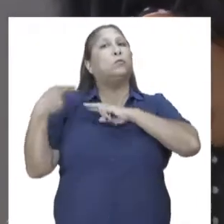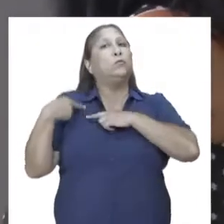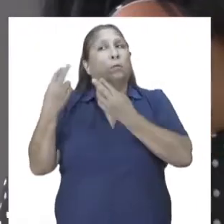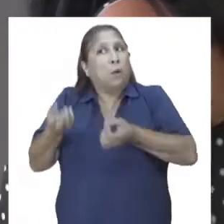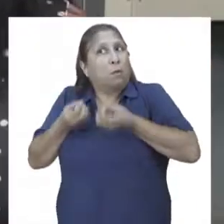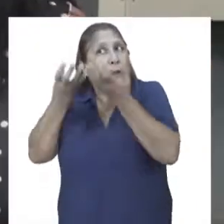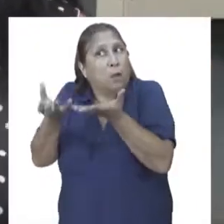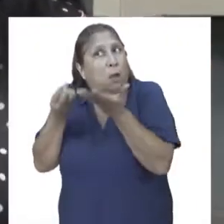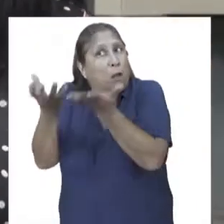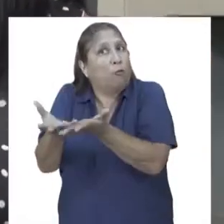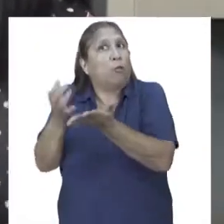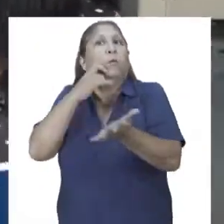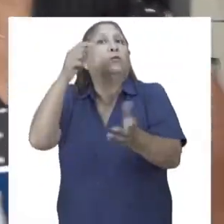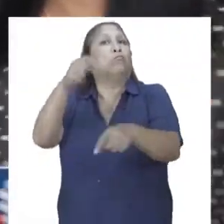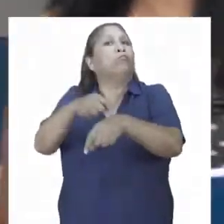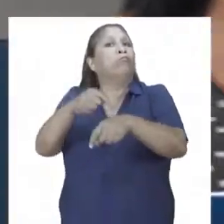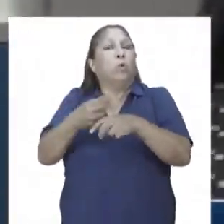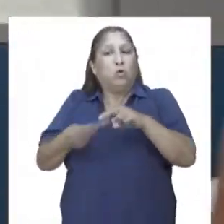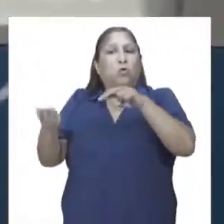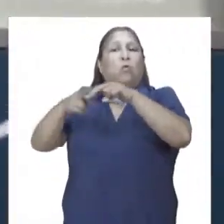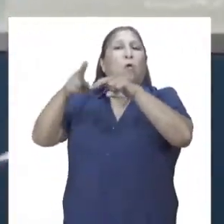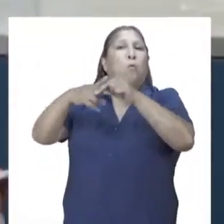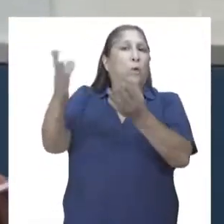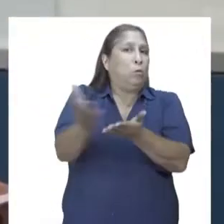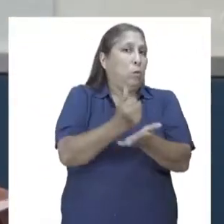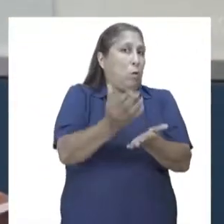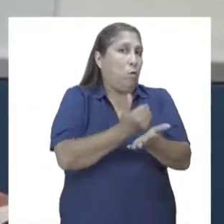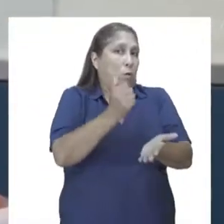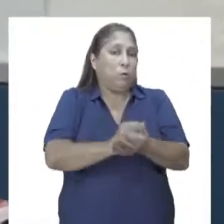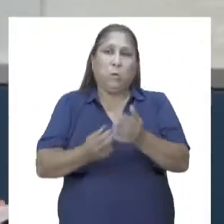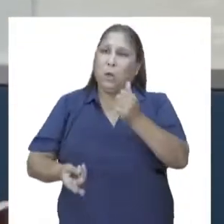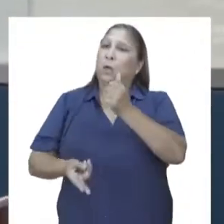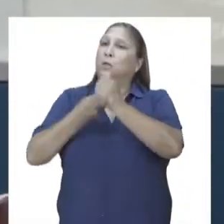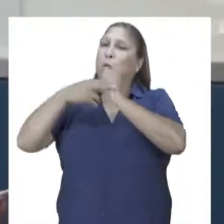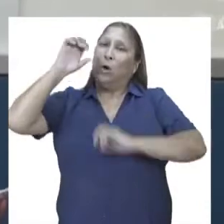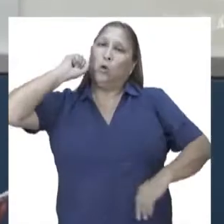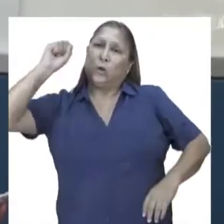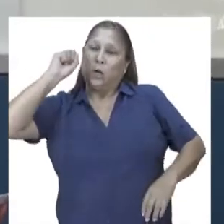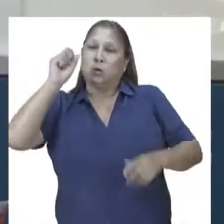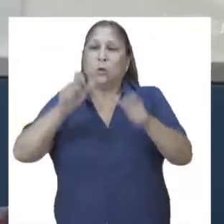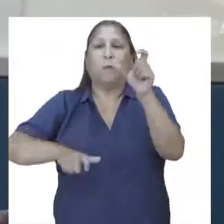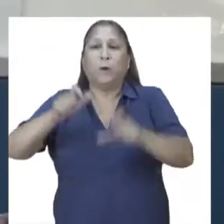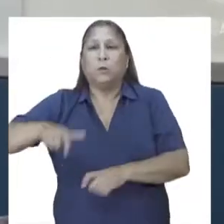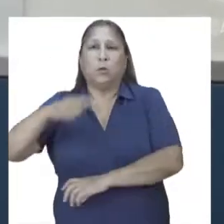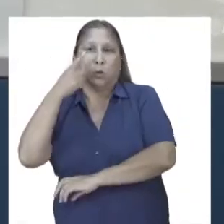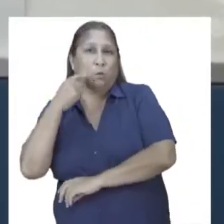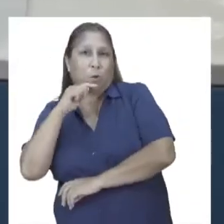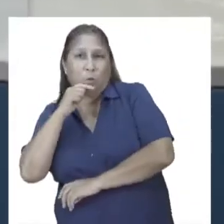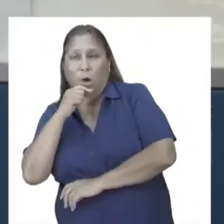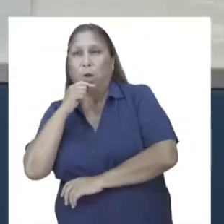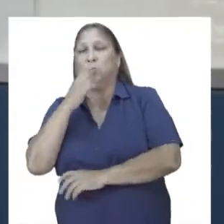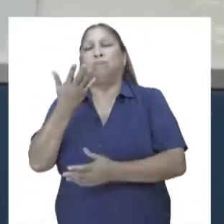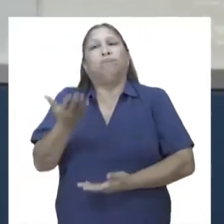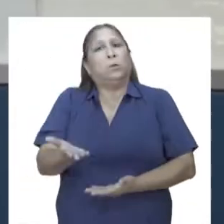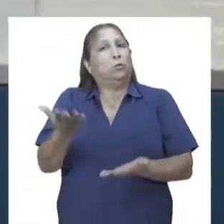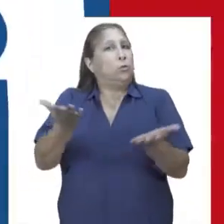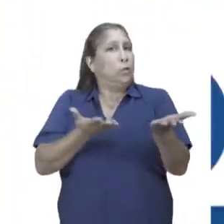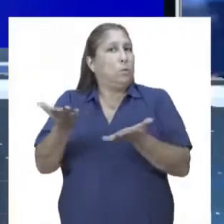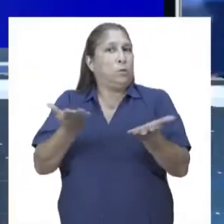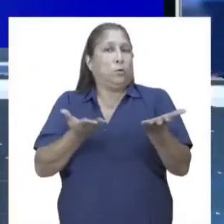información oportuna sobre incrementos tarifarios a fin de garantizar los derechos de las y los usuarios de los servicios de telecomunicaciones.